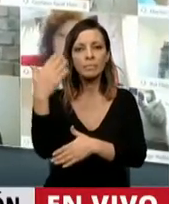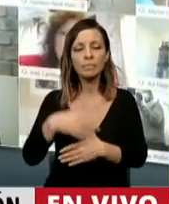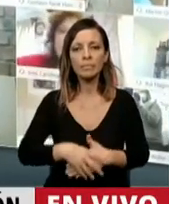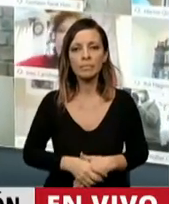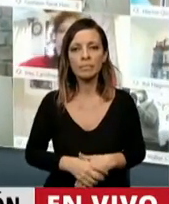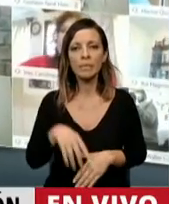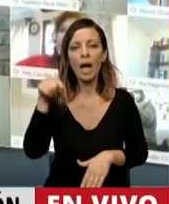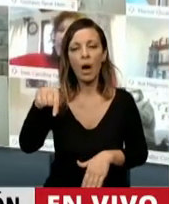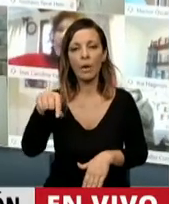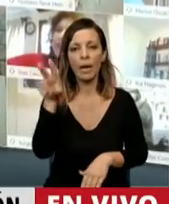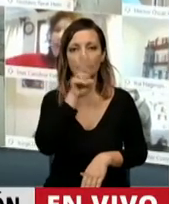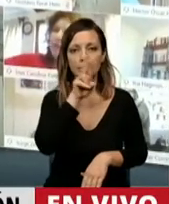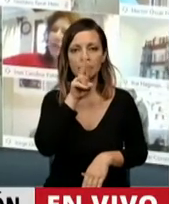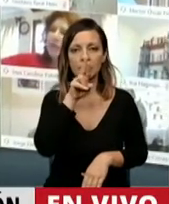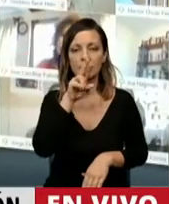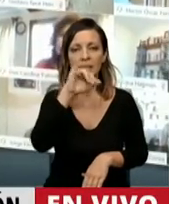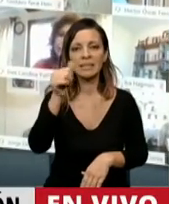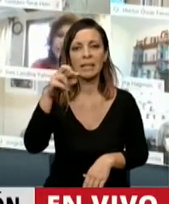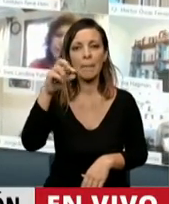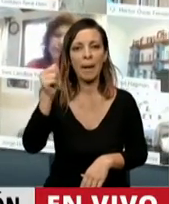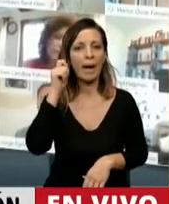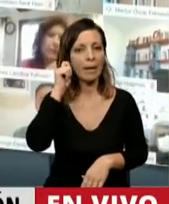La diputada Alma Zapac.